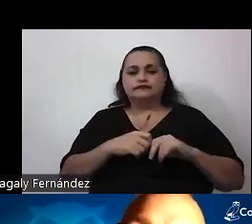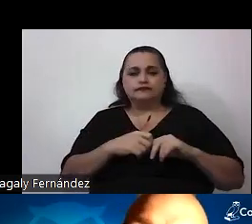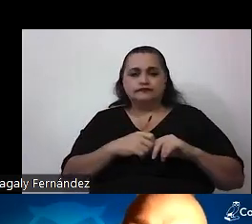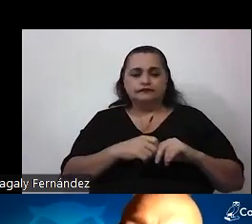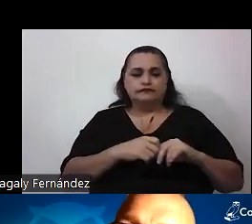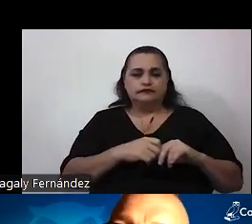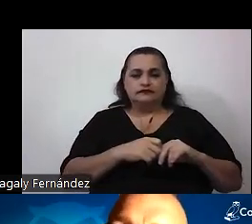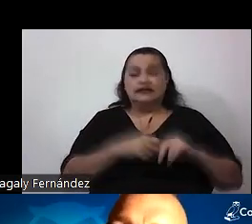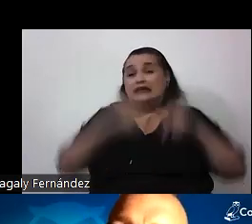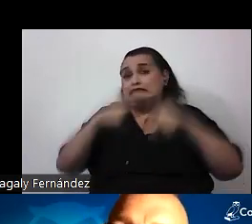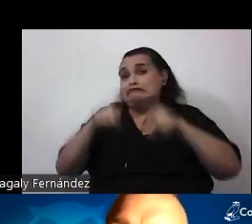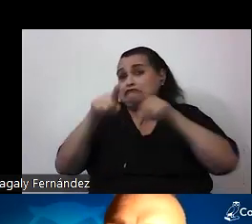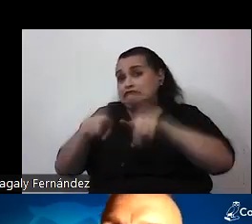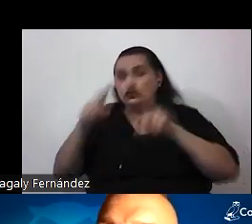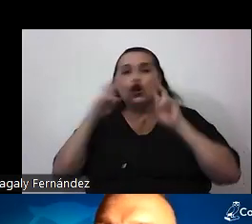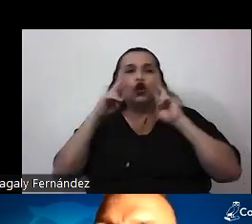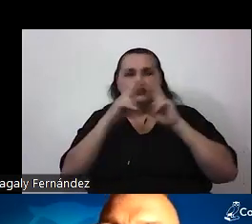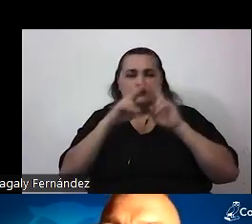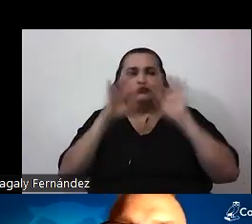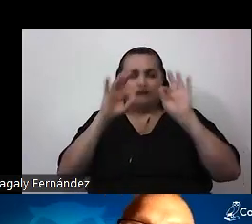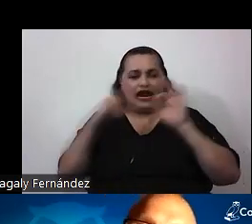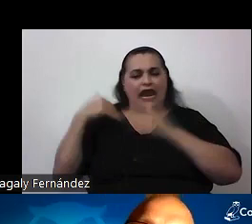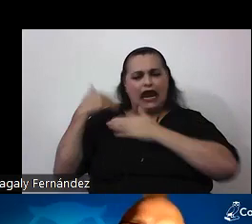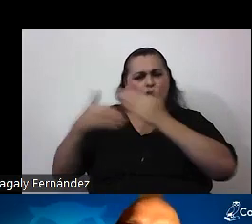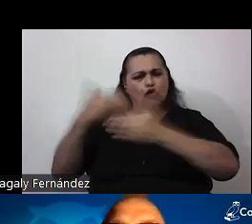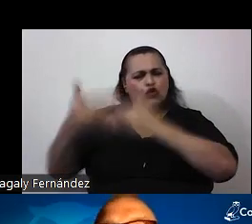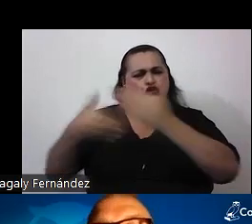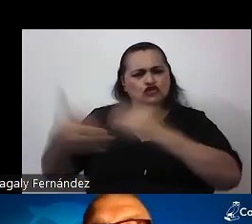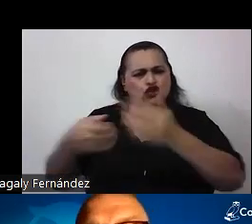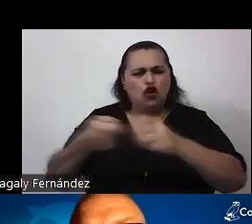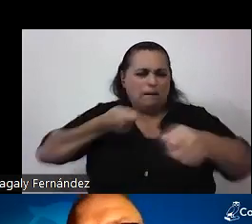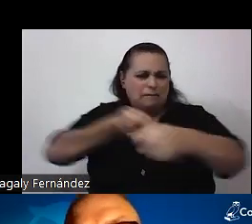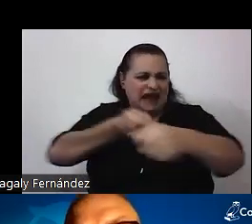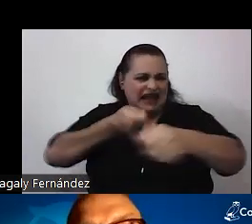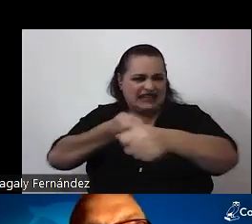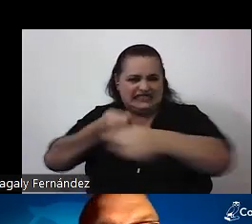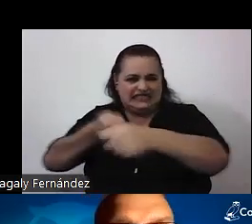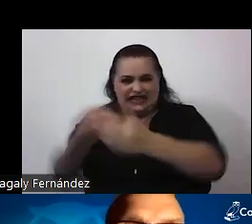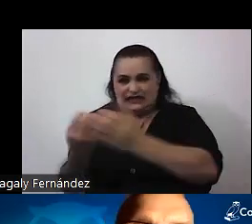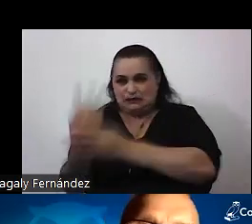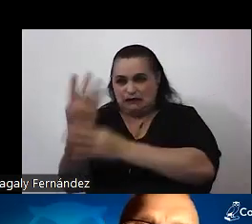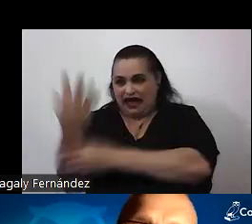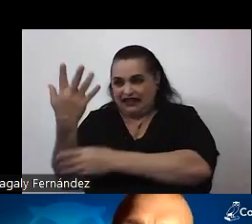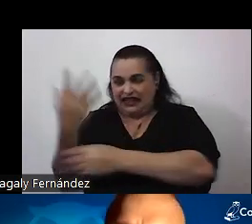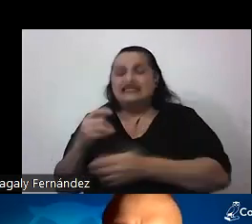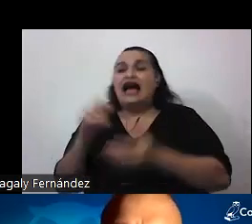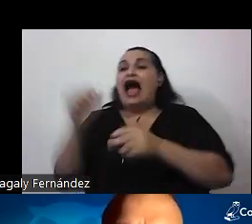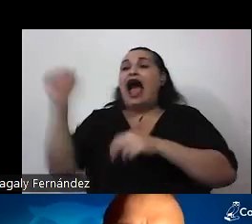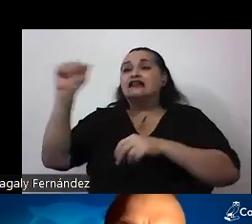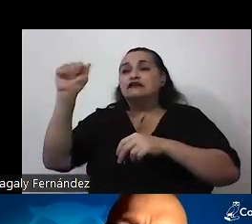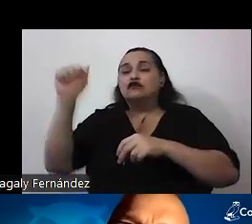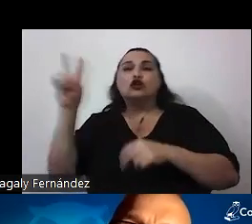Fenómenos que conocemos bien. La evolución de la resistencia a las plaguicidas, la evolución de la resistencia a los antibióticos en las bacterias.